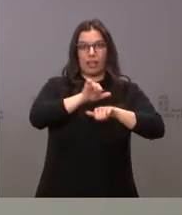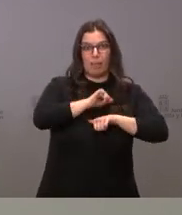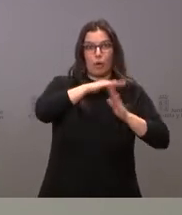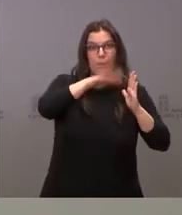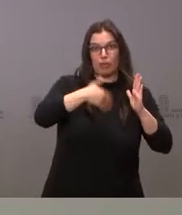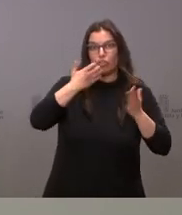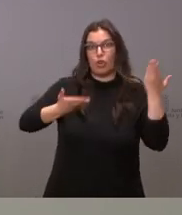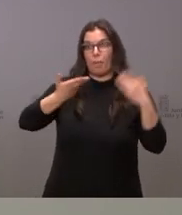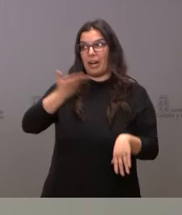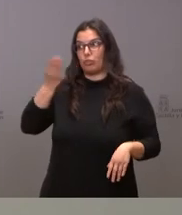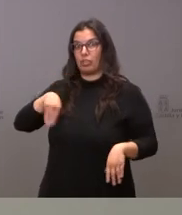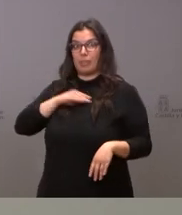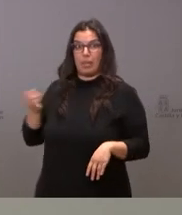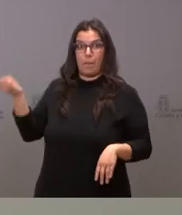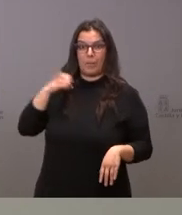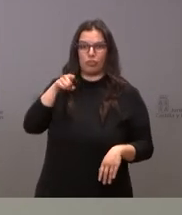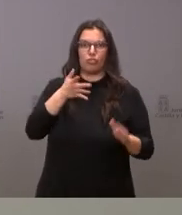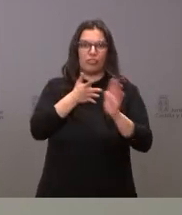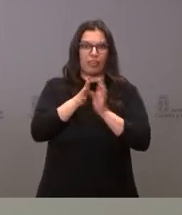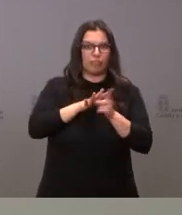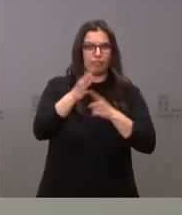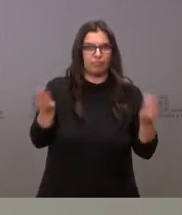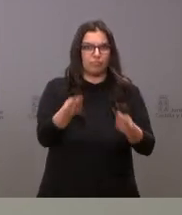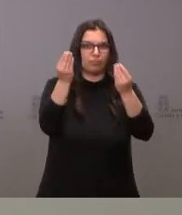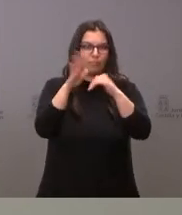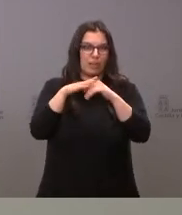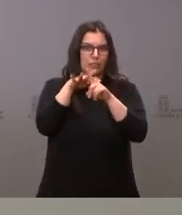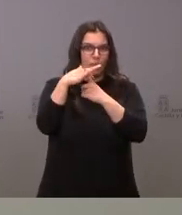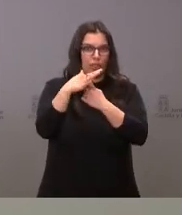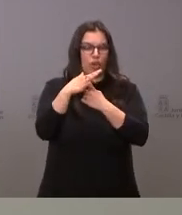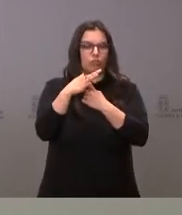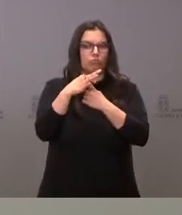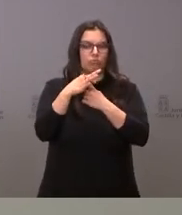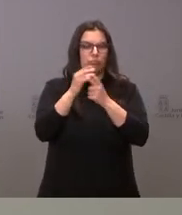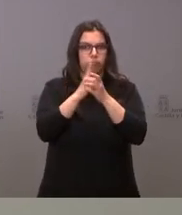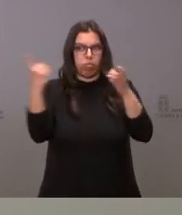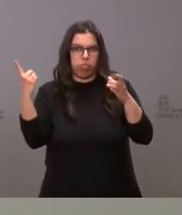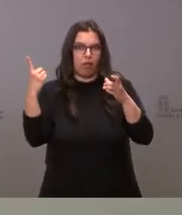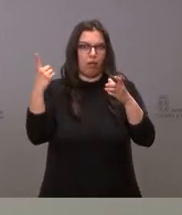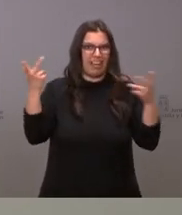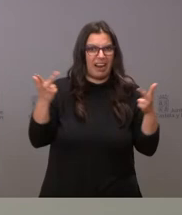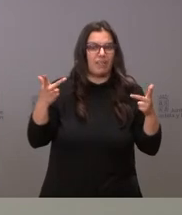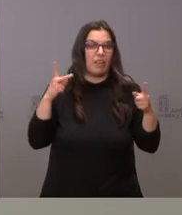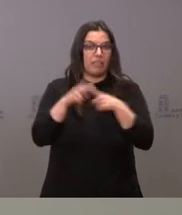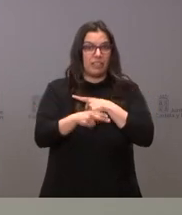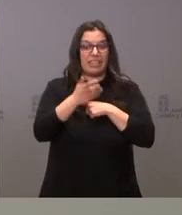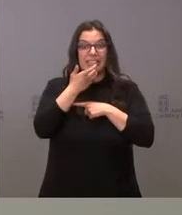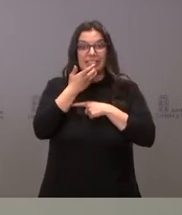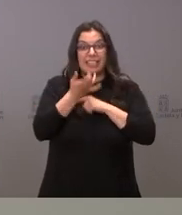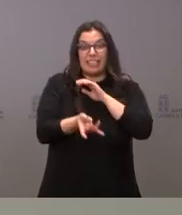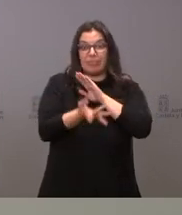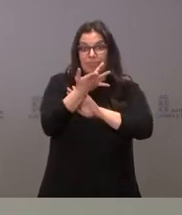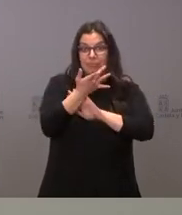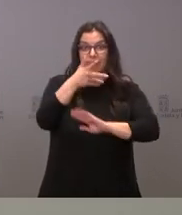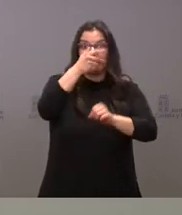española es un elemento que tiene que contribuir en esa dirección y por tanto cualquier instrumento que tenga como objetivo crear empleo es un